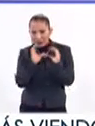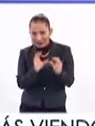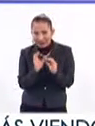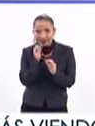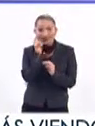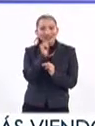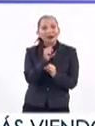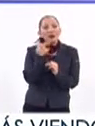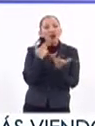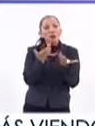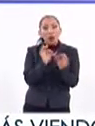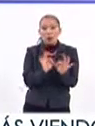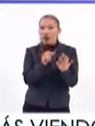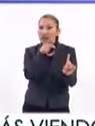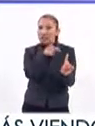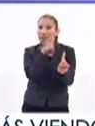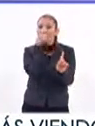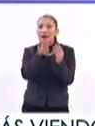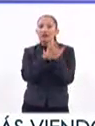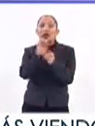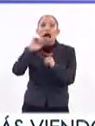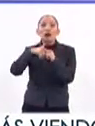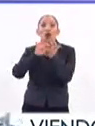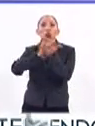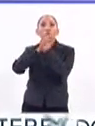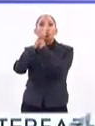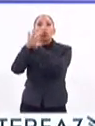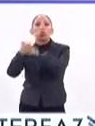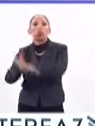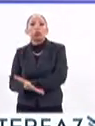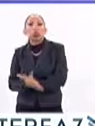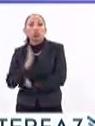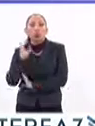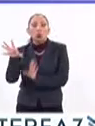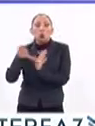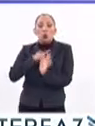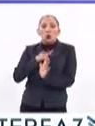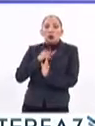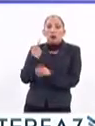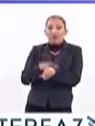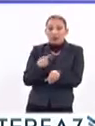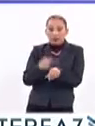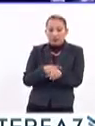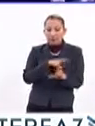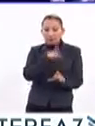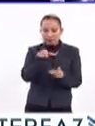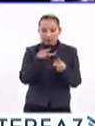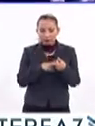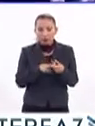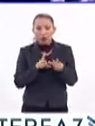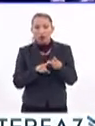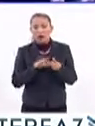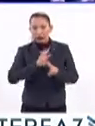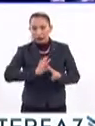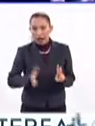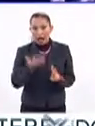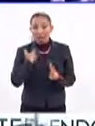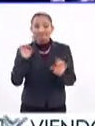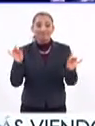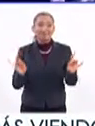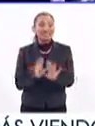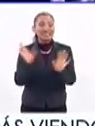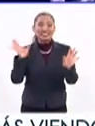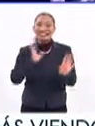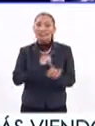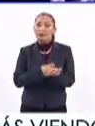que prevalezca para evitar cualquier tipo de enfermedad. Luego viene, una vez que se padece la